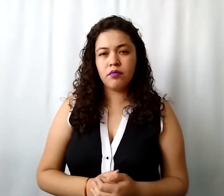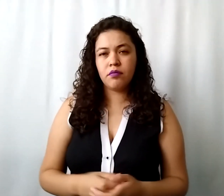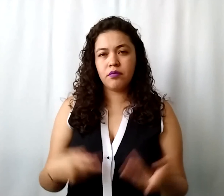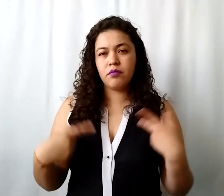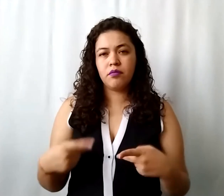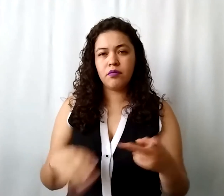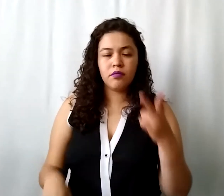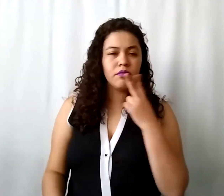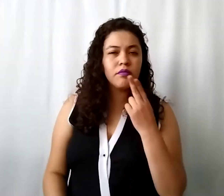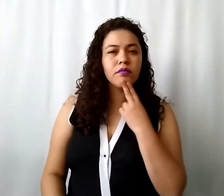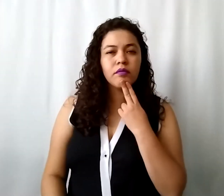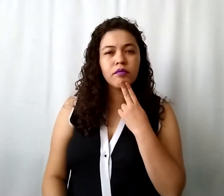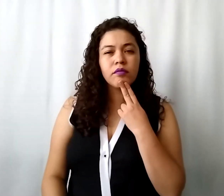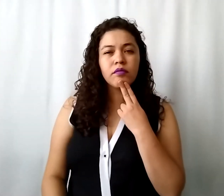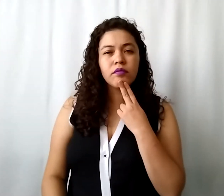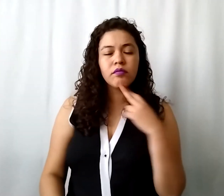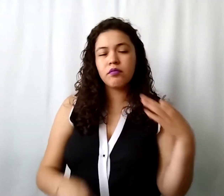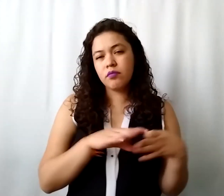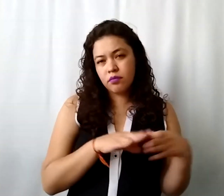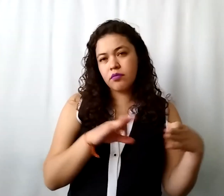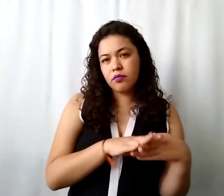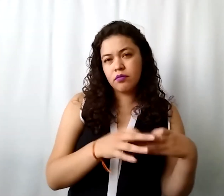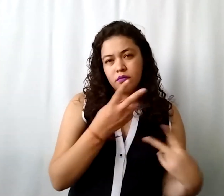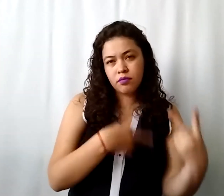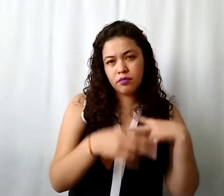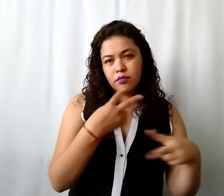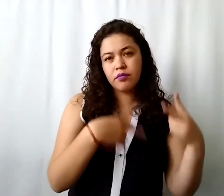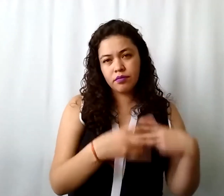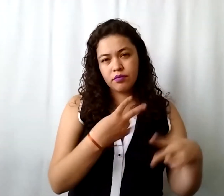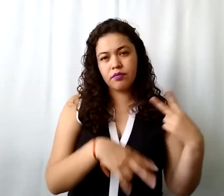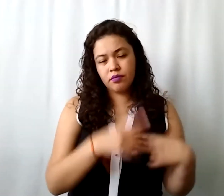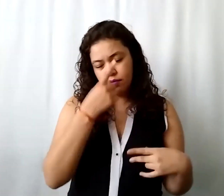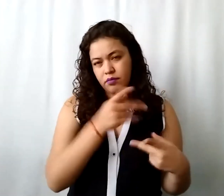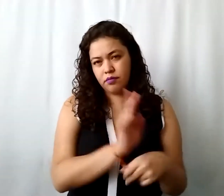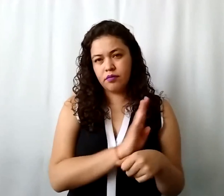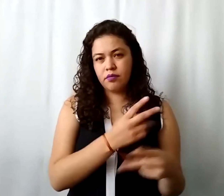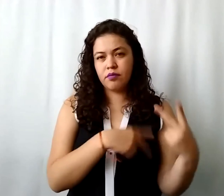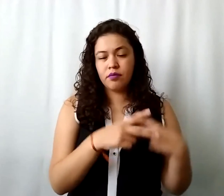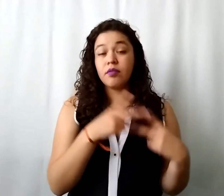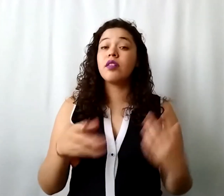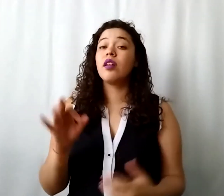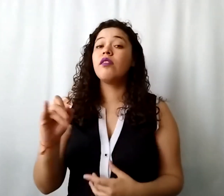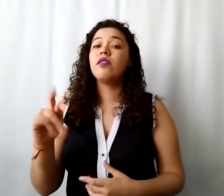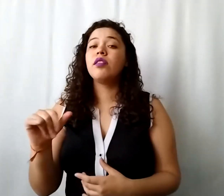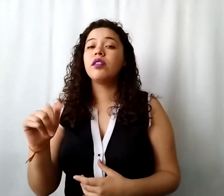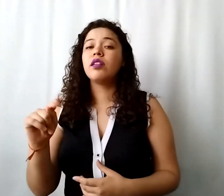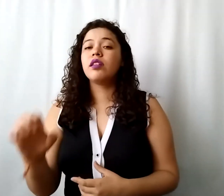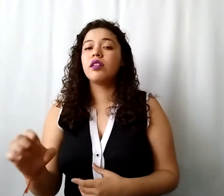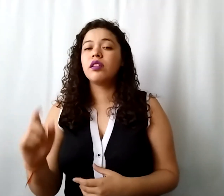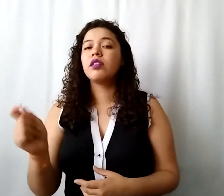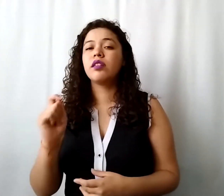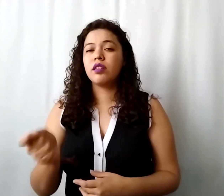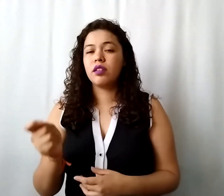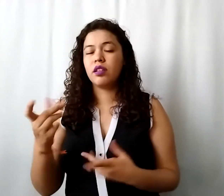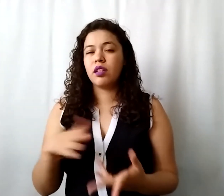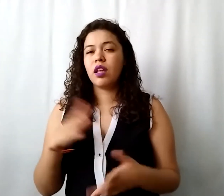es constante en acudir a la institución para ser beneficiaria la población flotante es cuando dimos un